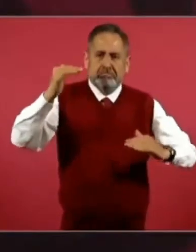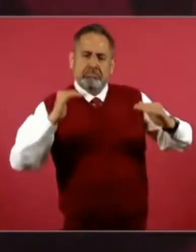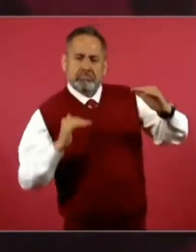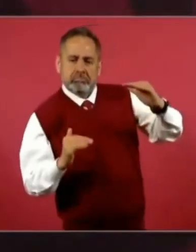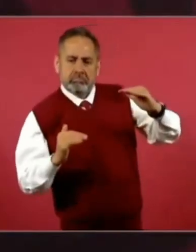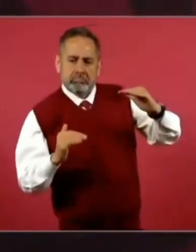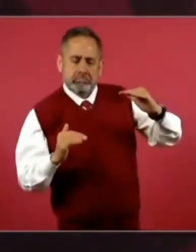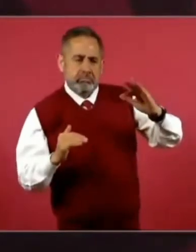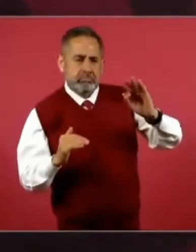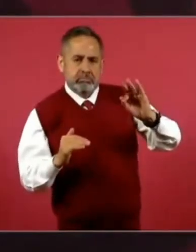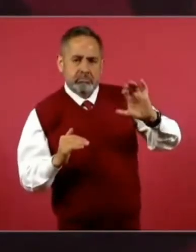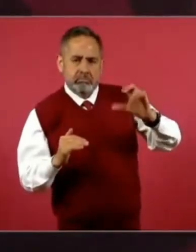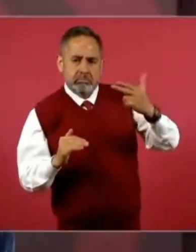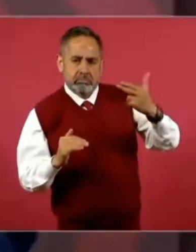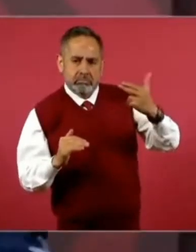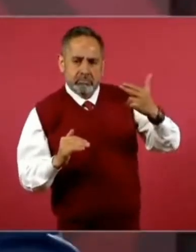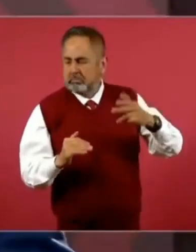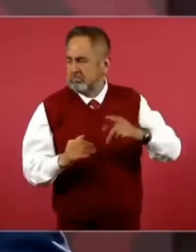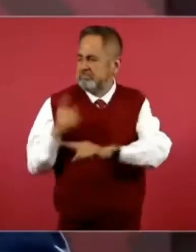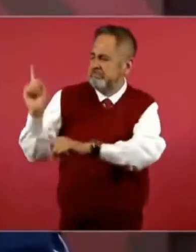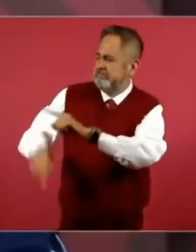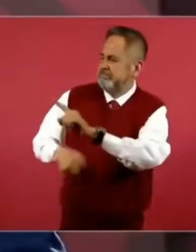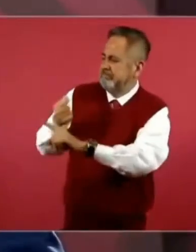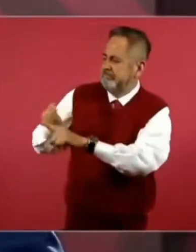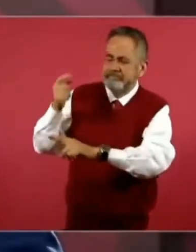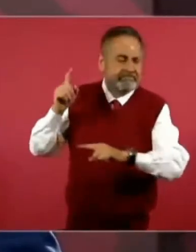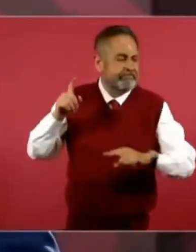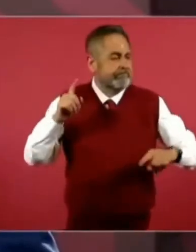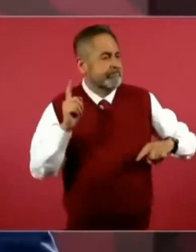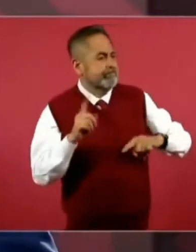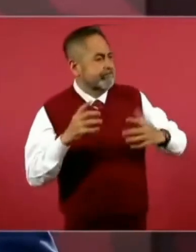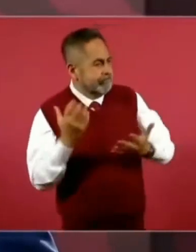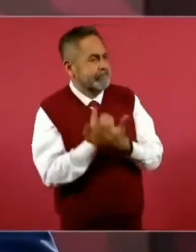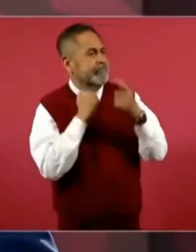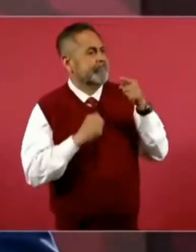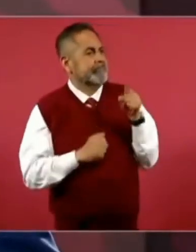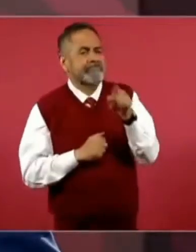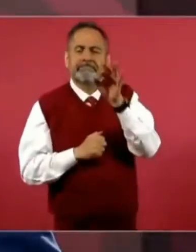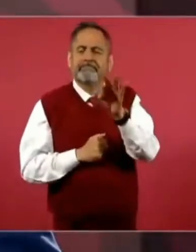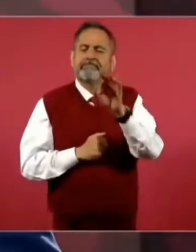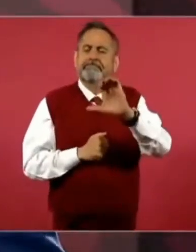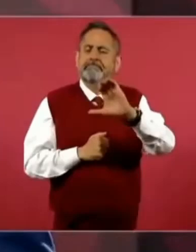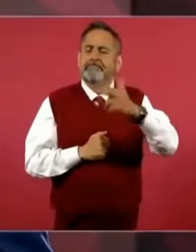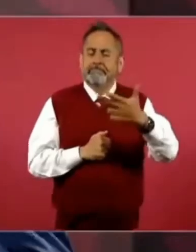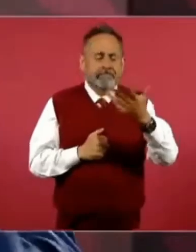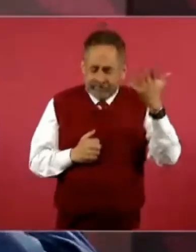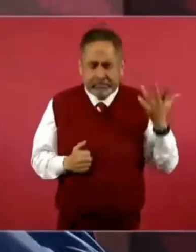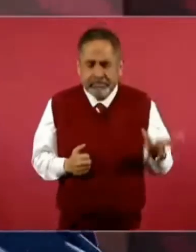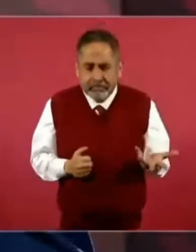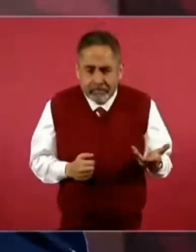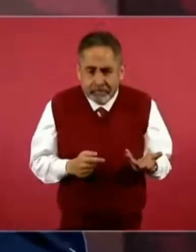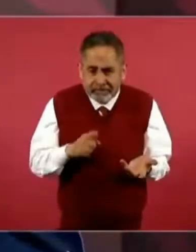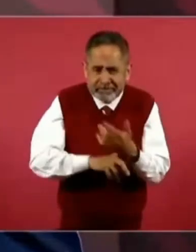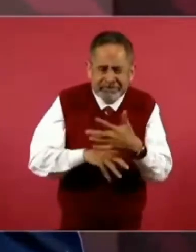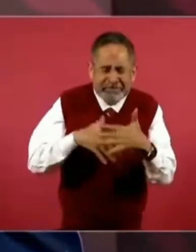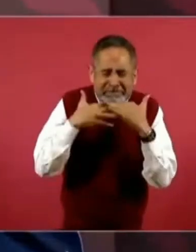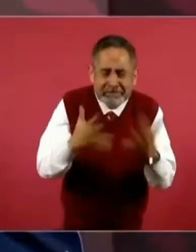O sea, otros golpes, hacían eso